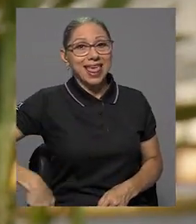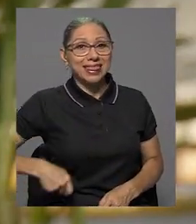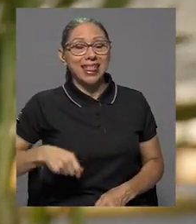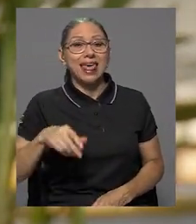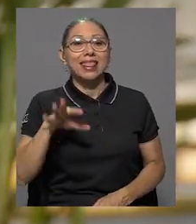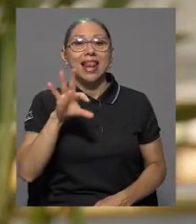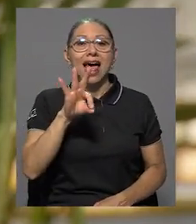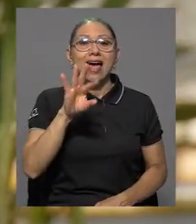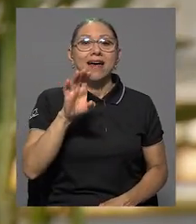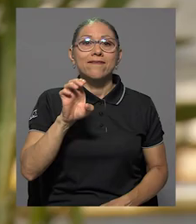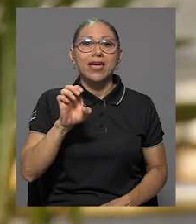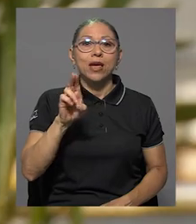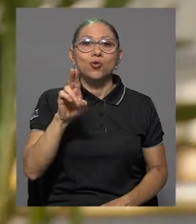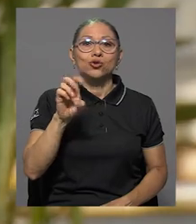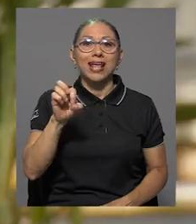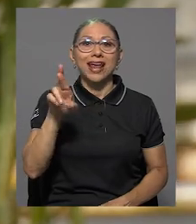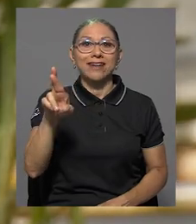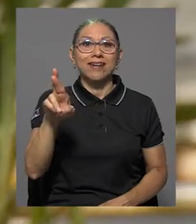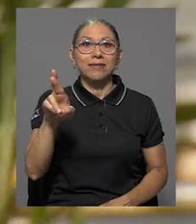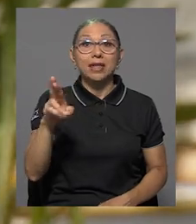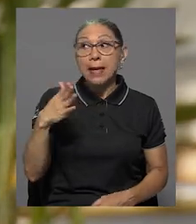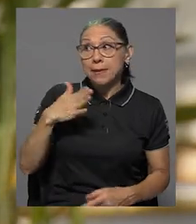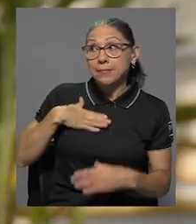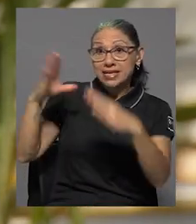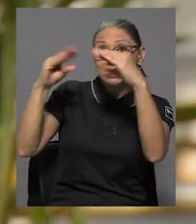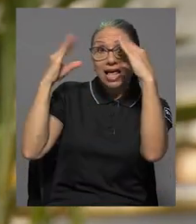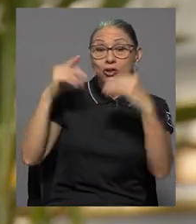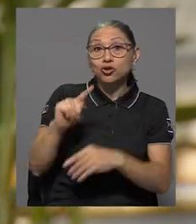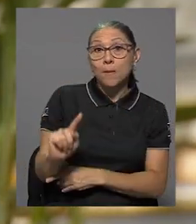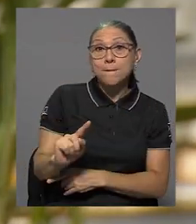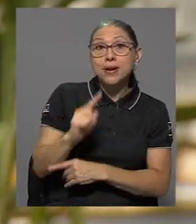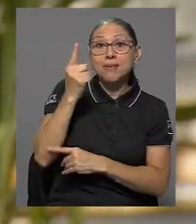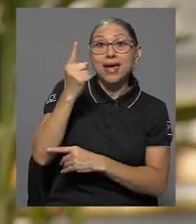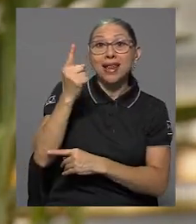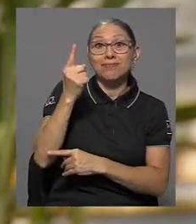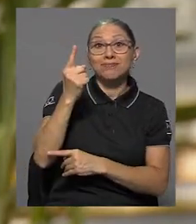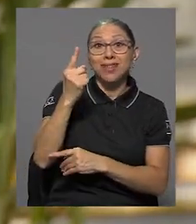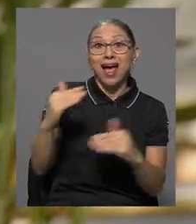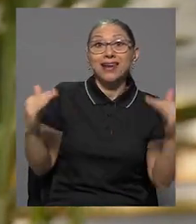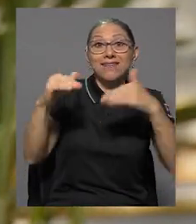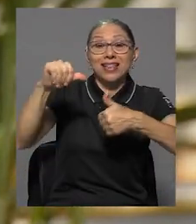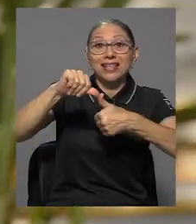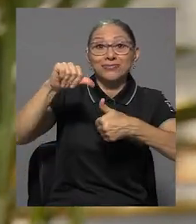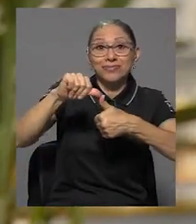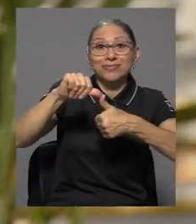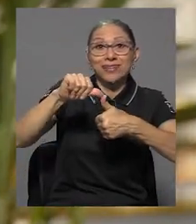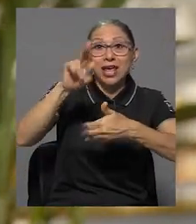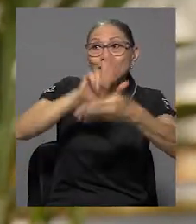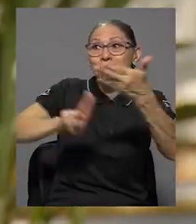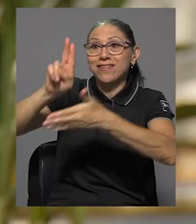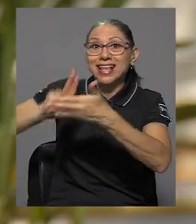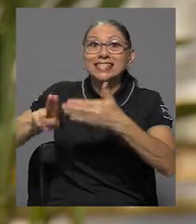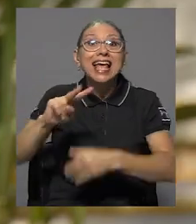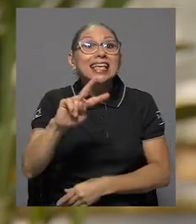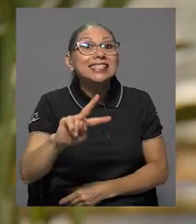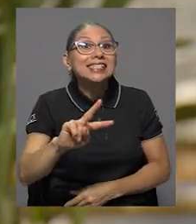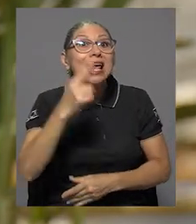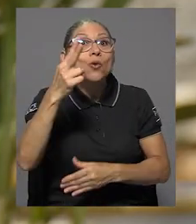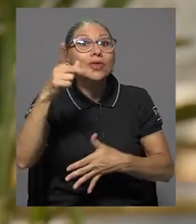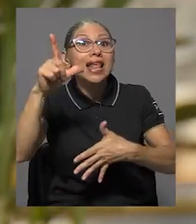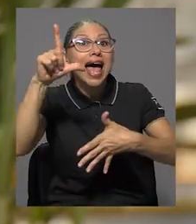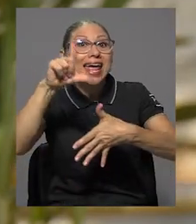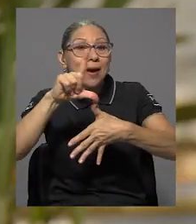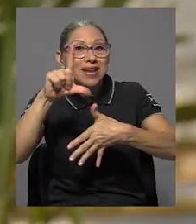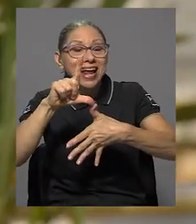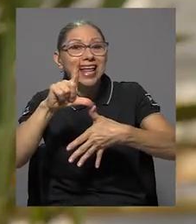presidenta de la FEUR, según mis datos, la primera en Centroamérica a nivel de universidades de educación superior y la segunda en América Latina,